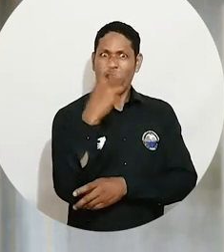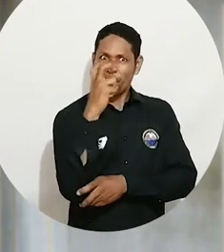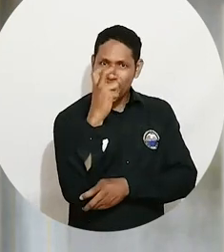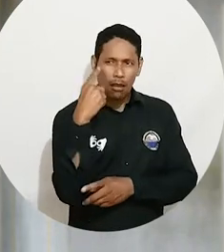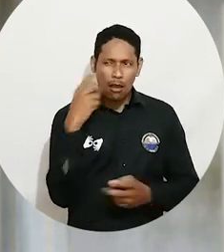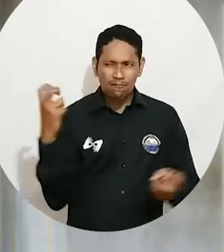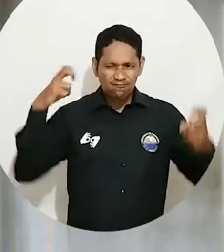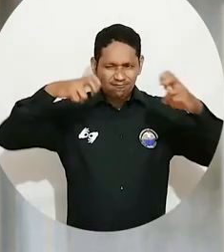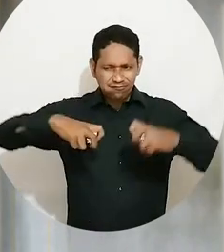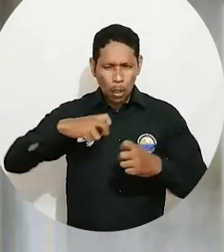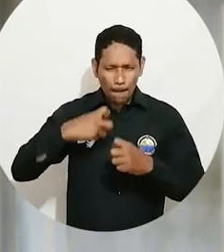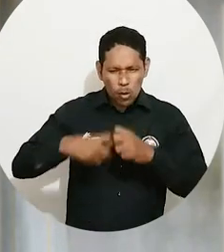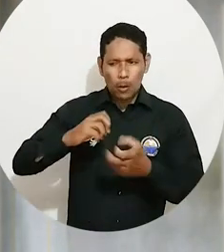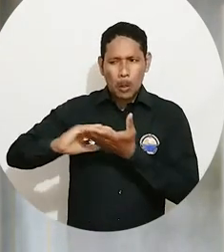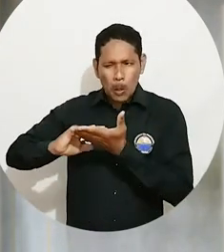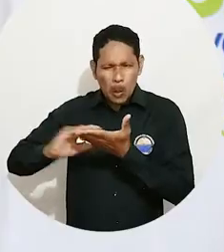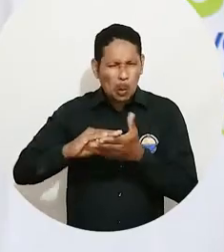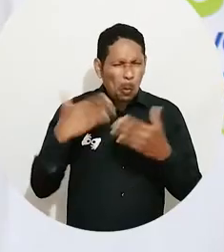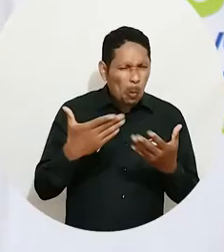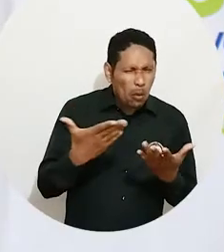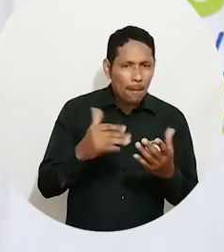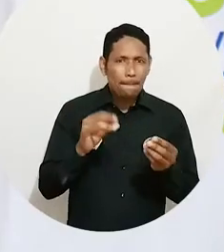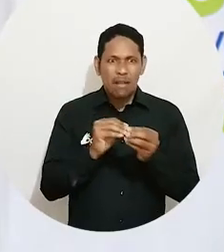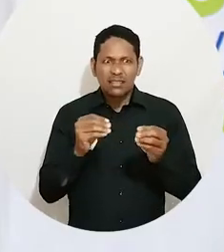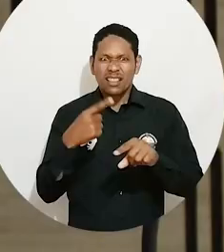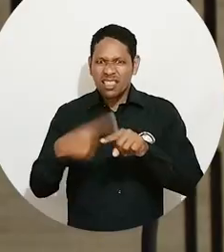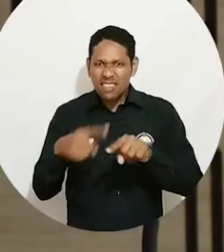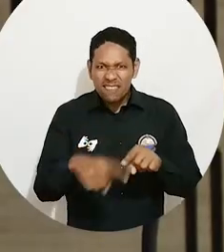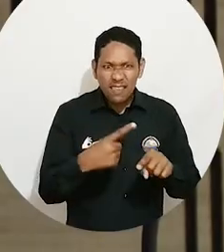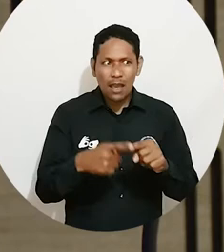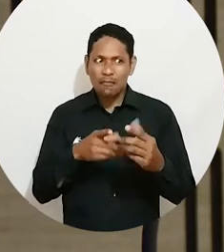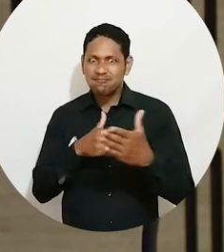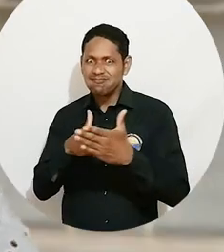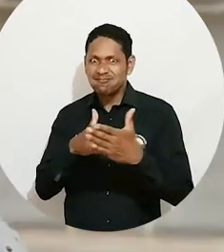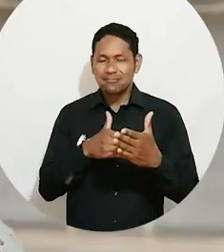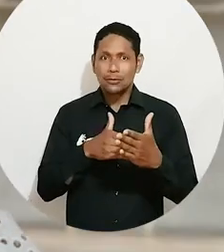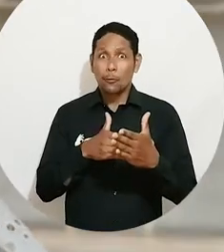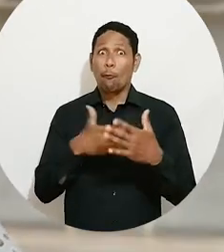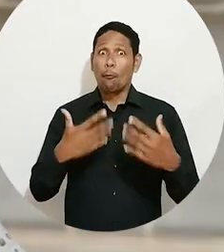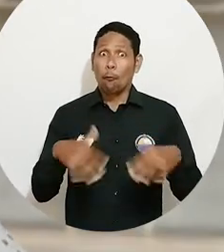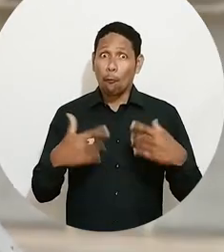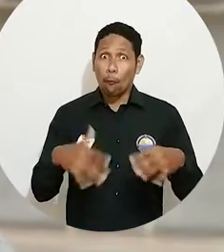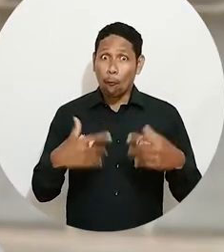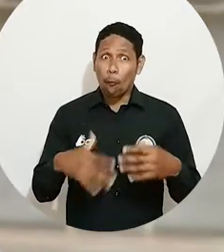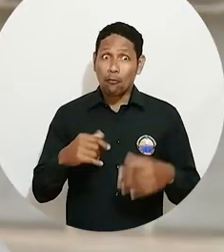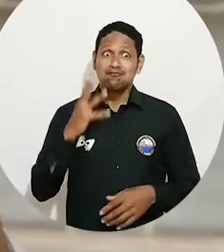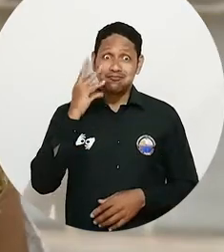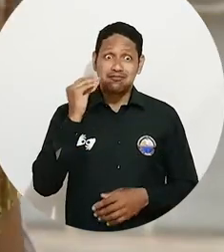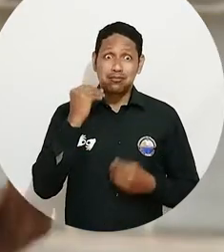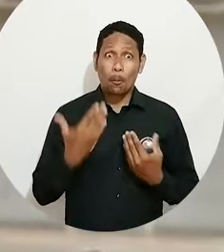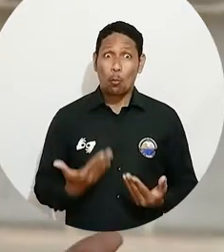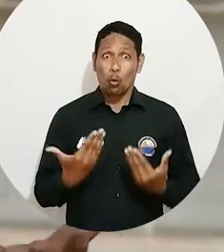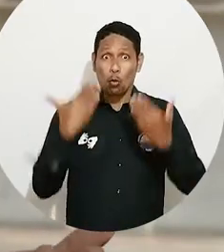venido implementando la figura de la conciliación en materia penal principalmente en los delitos creyables. Ha sido una experiencia maravillosa